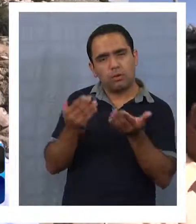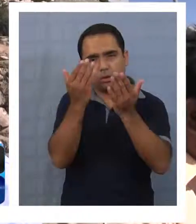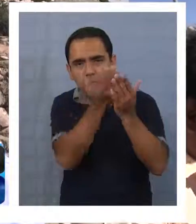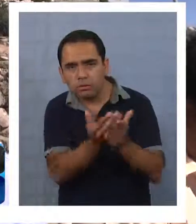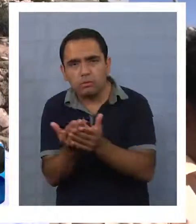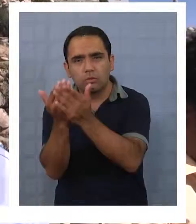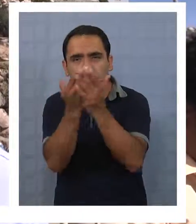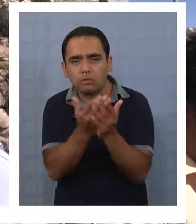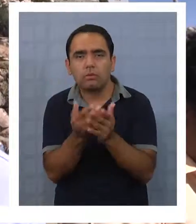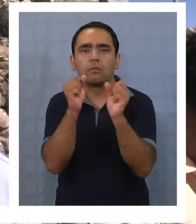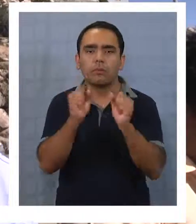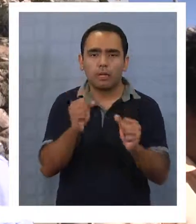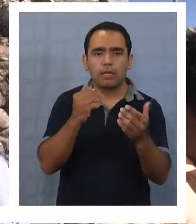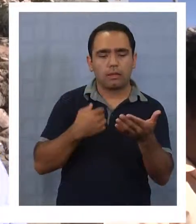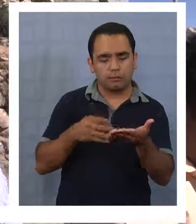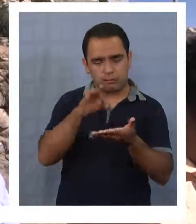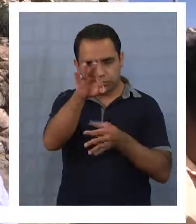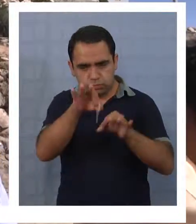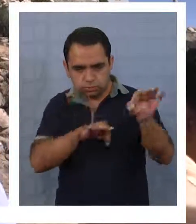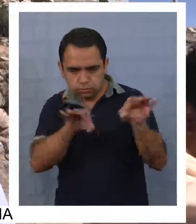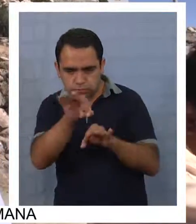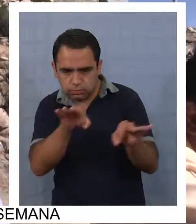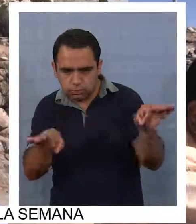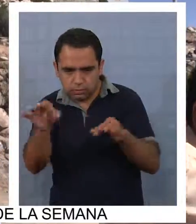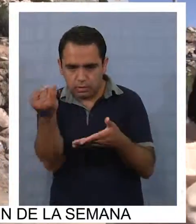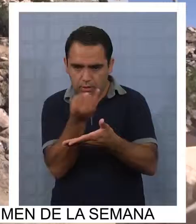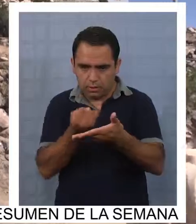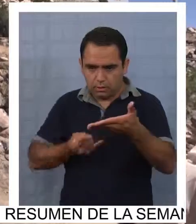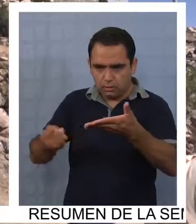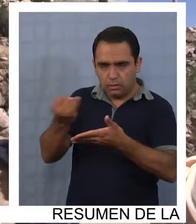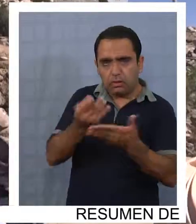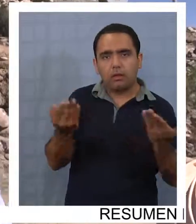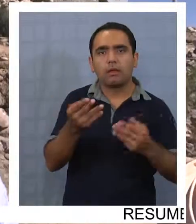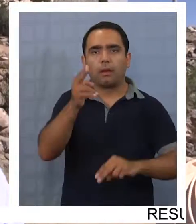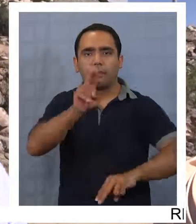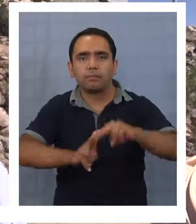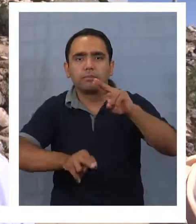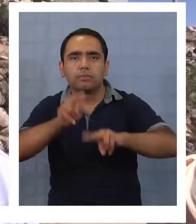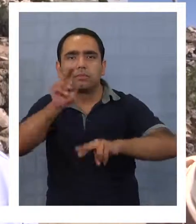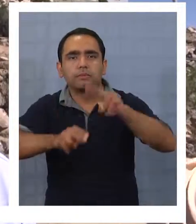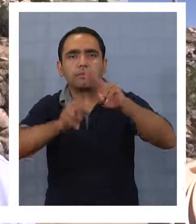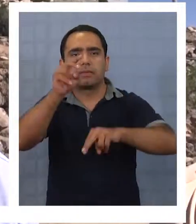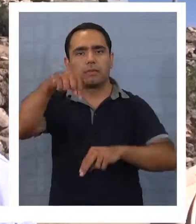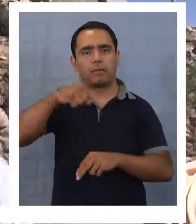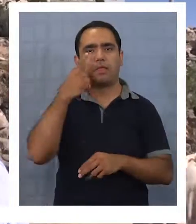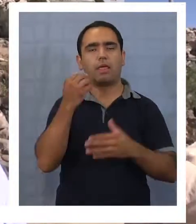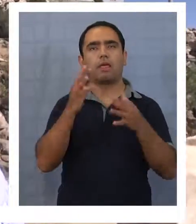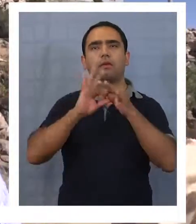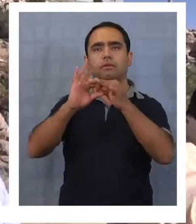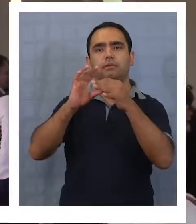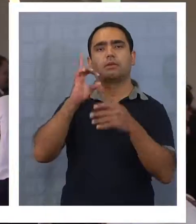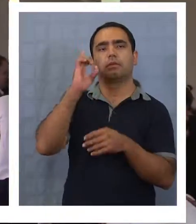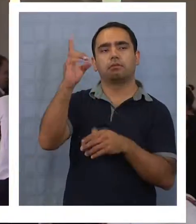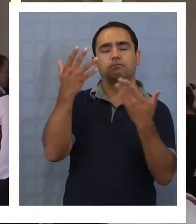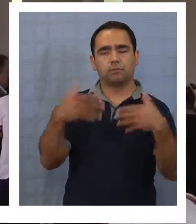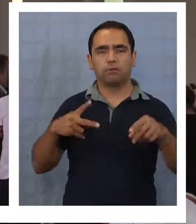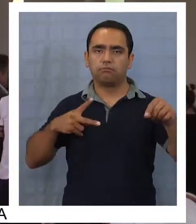Dirección de Arquitectura para poder elaborar el diseño de restauración y posteriormente la ejecución que hoy día, gracias a Dios, estamos